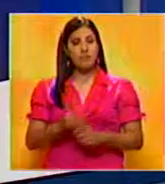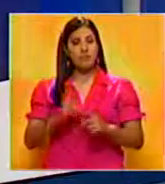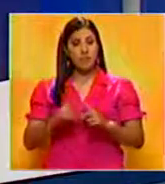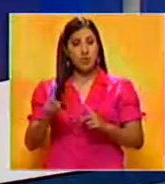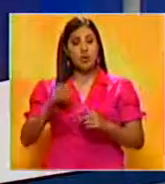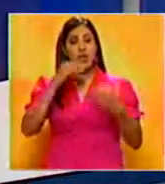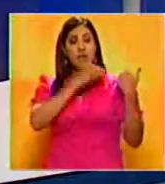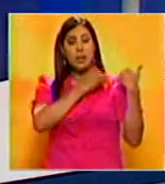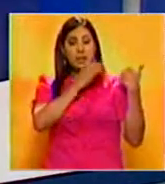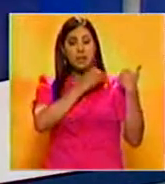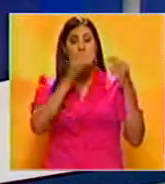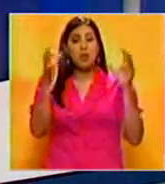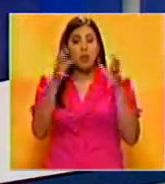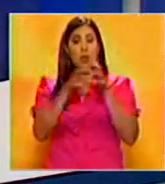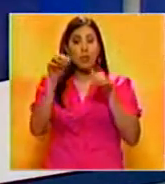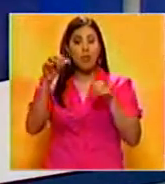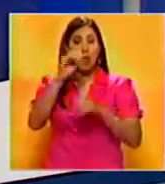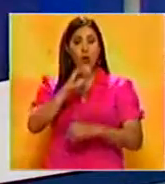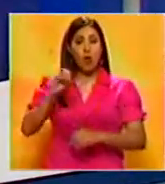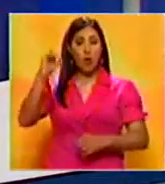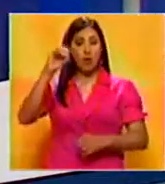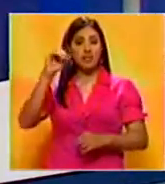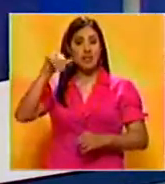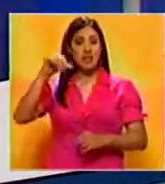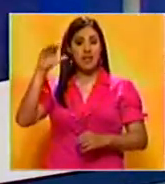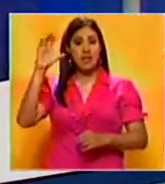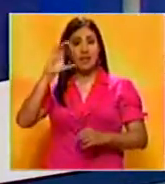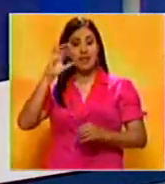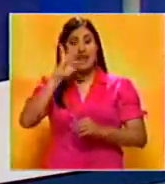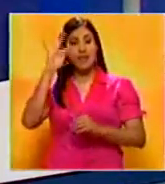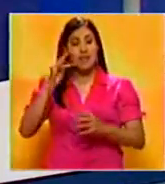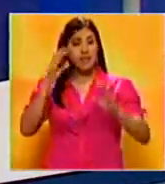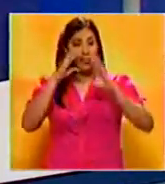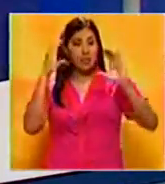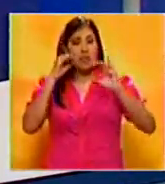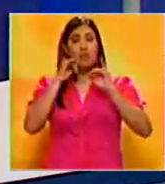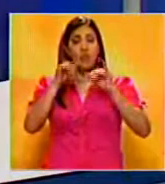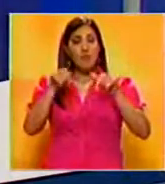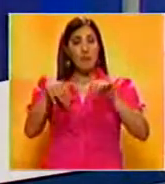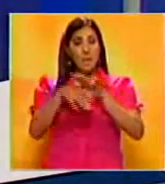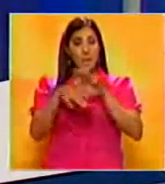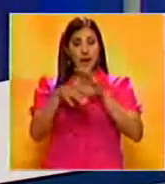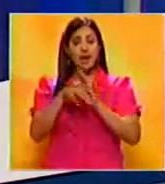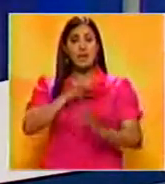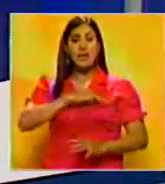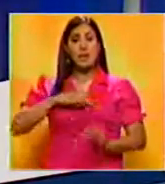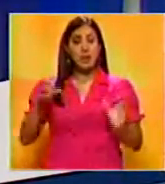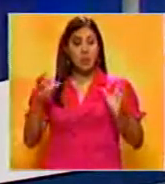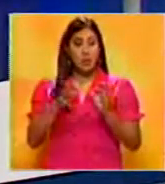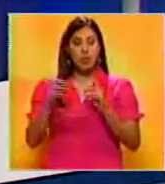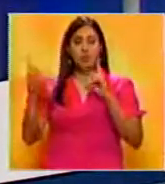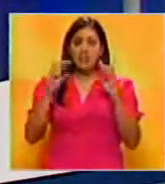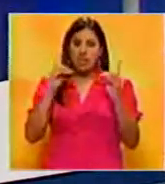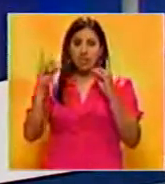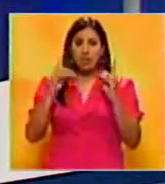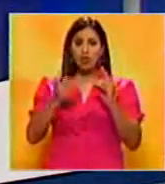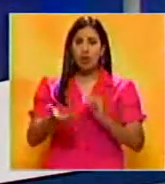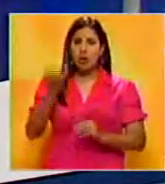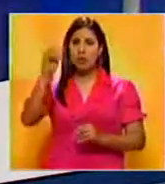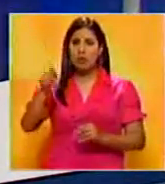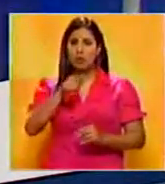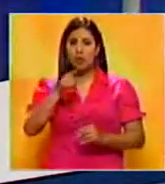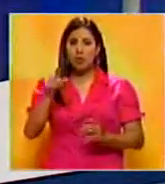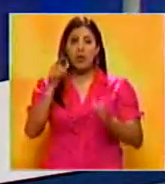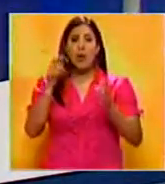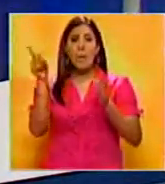El representante del bloque oeste de la Federación Nacional de Transporte, Hugo Cando, informó que este martes miembros del sector discutirán el aumento